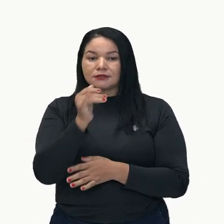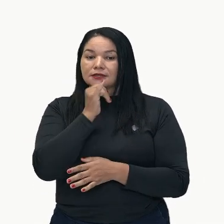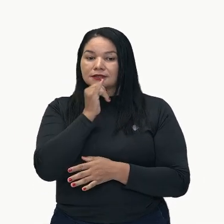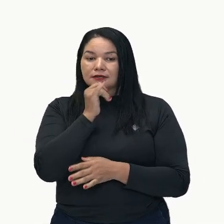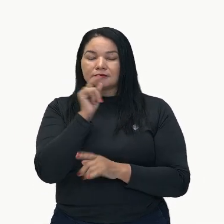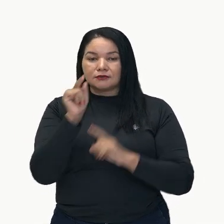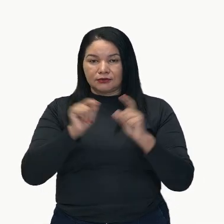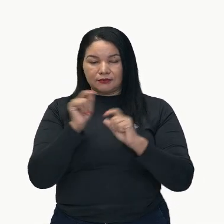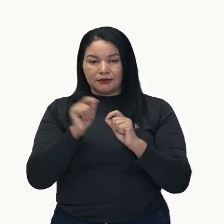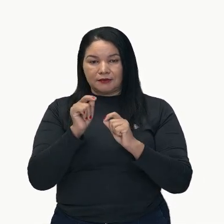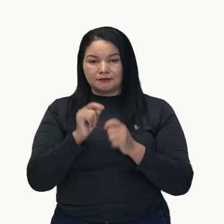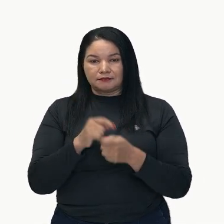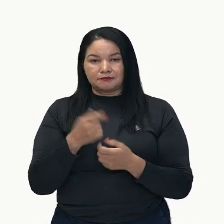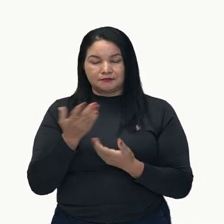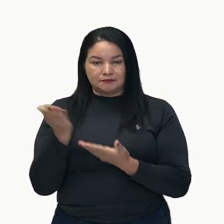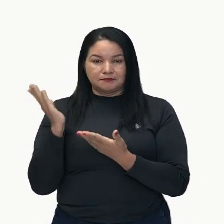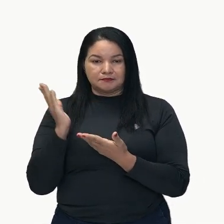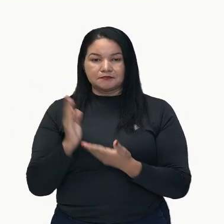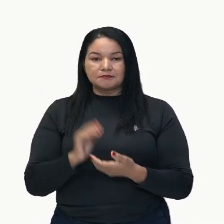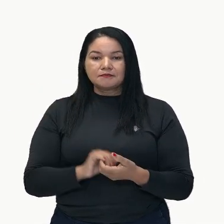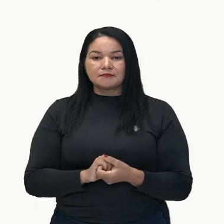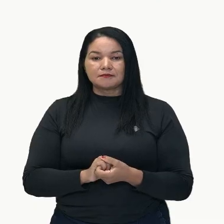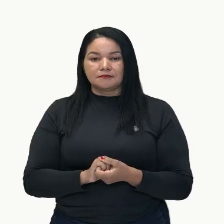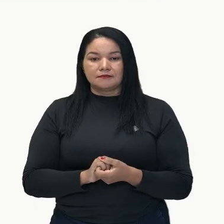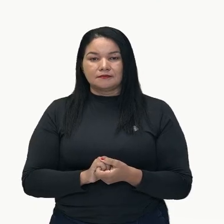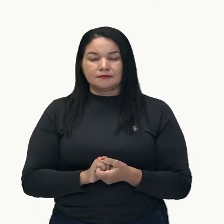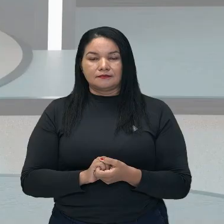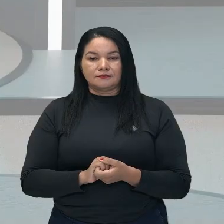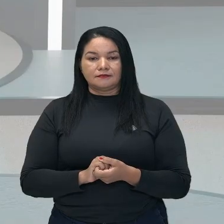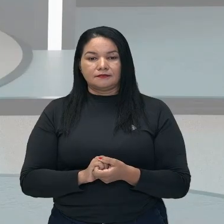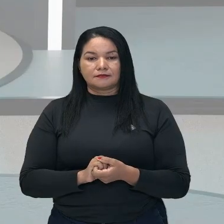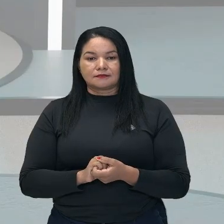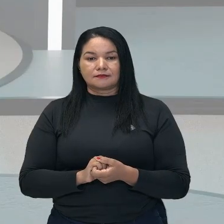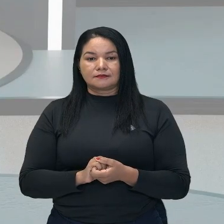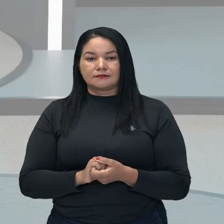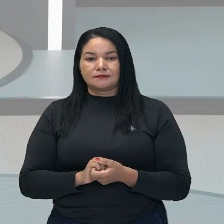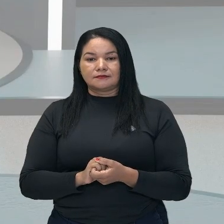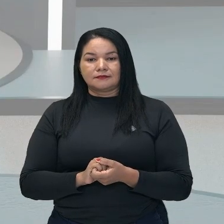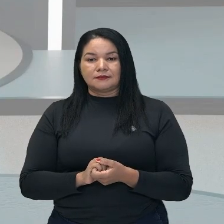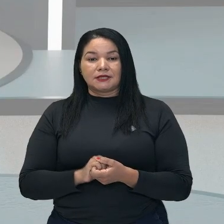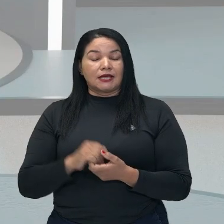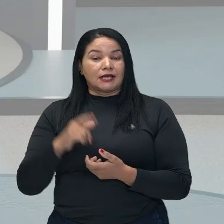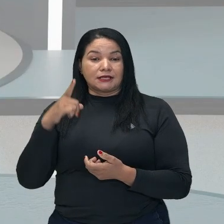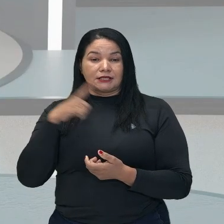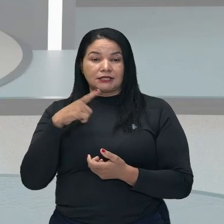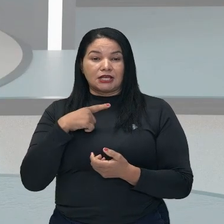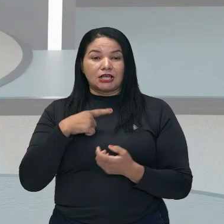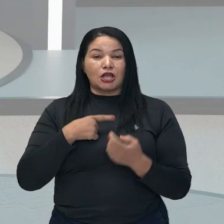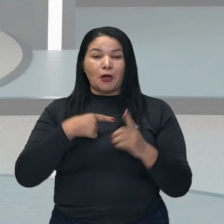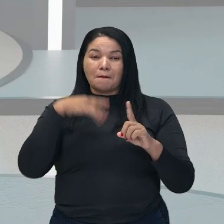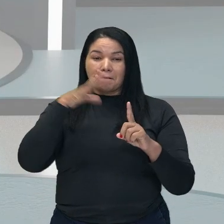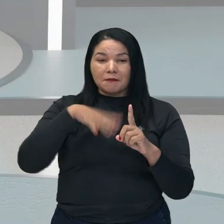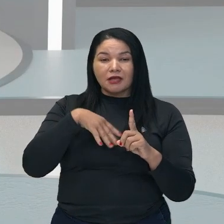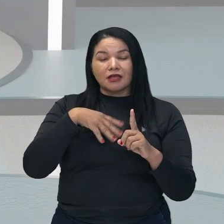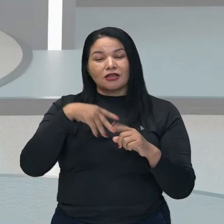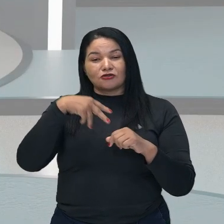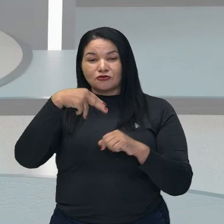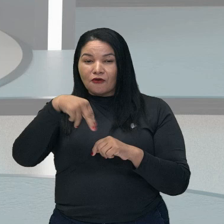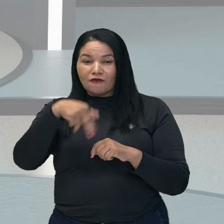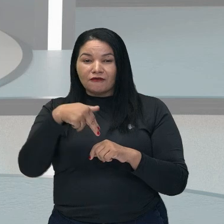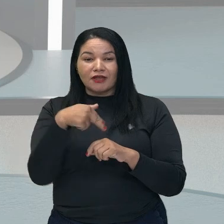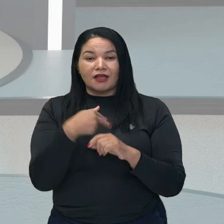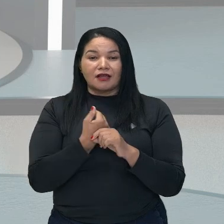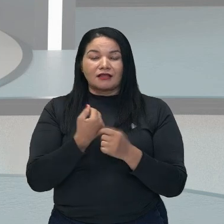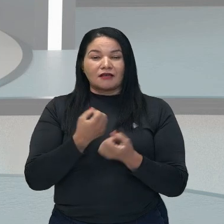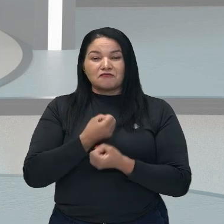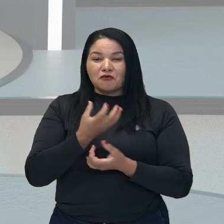Entonces, vamos ver algunos ejemplos de textos narrativos. Vamos tener mitos, novelas, cuentos,